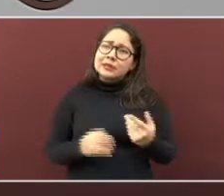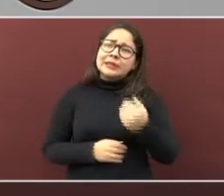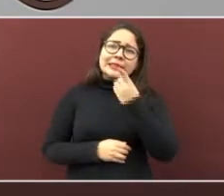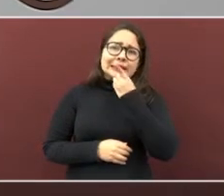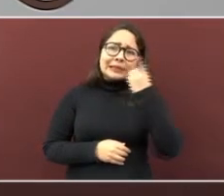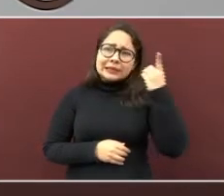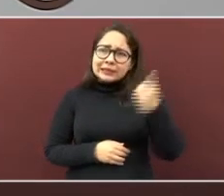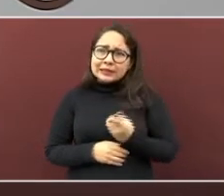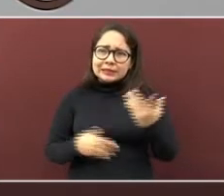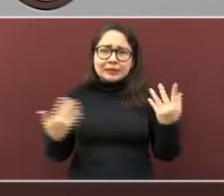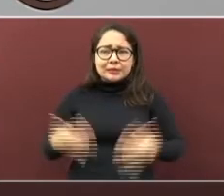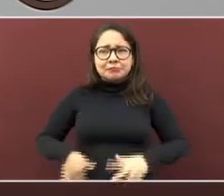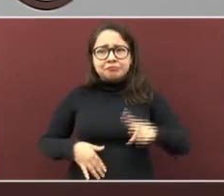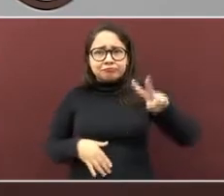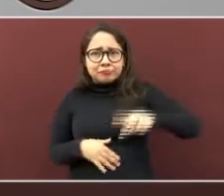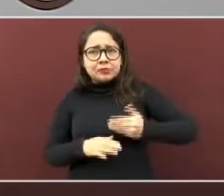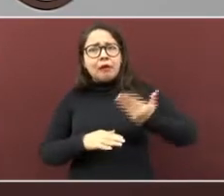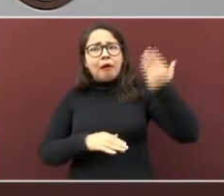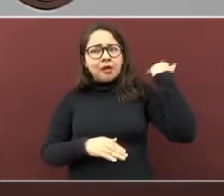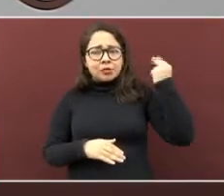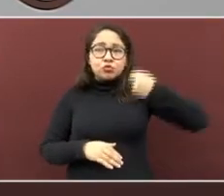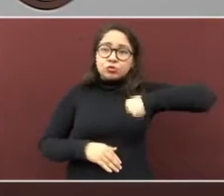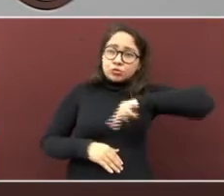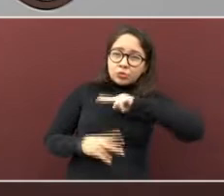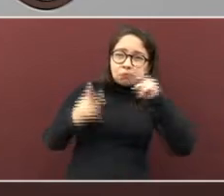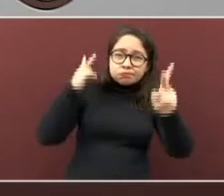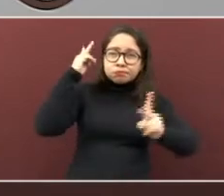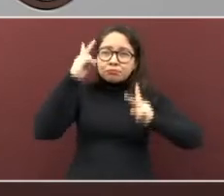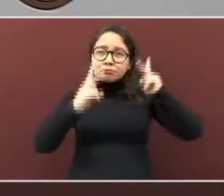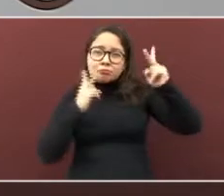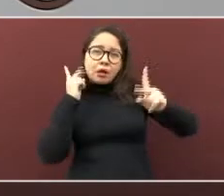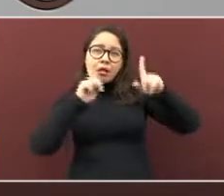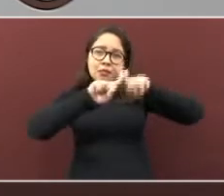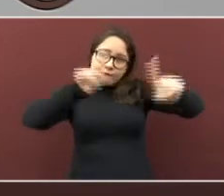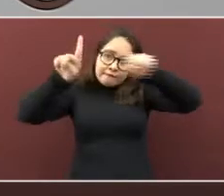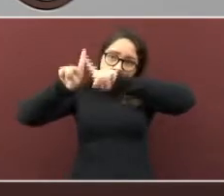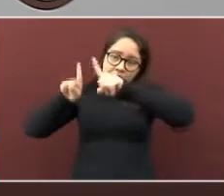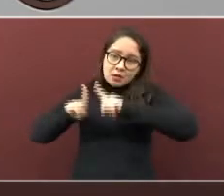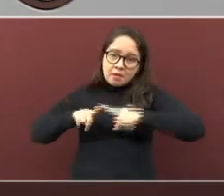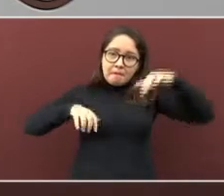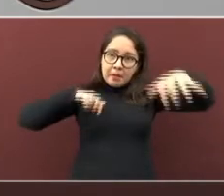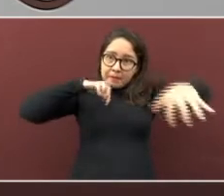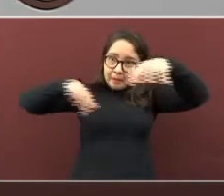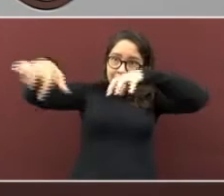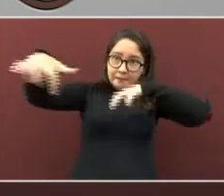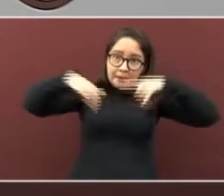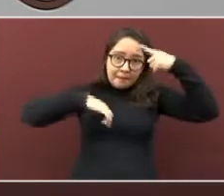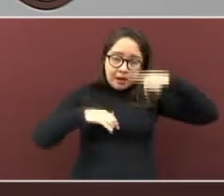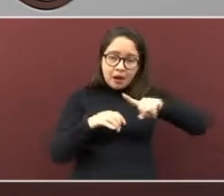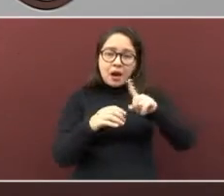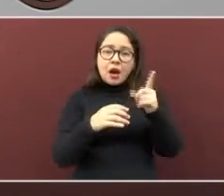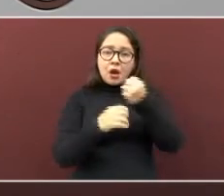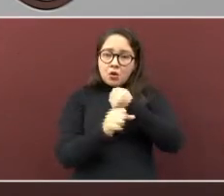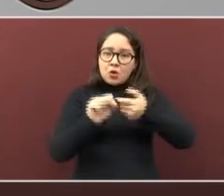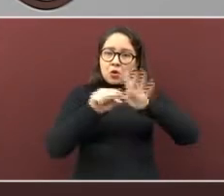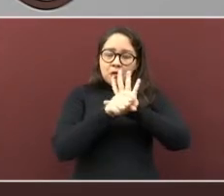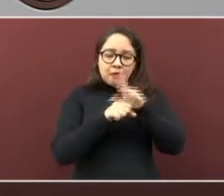estado realizando recorridos en unidades para la atención de pacientes con COVID-19,